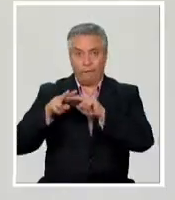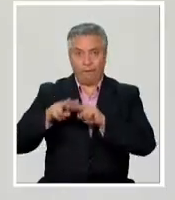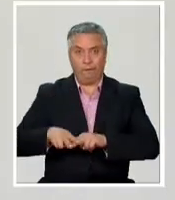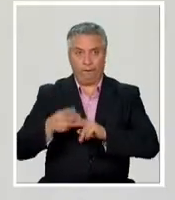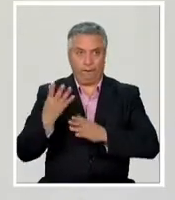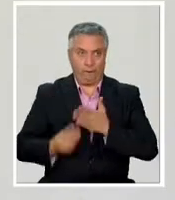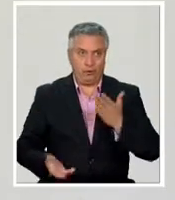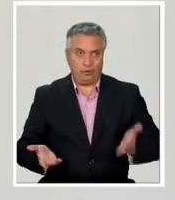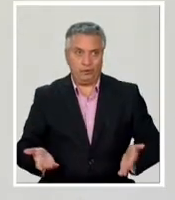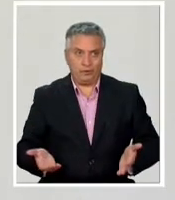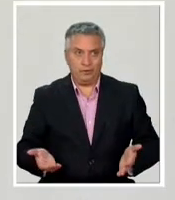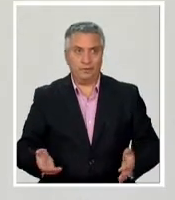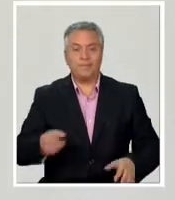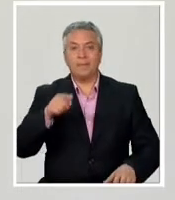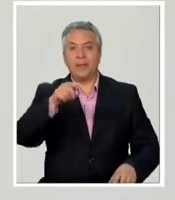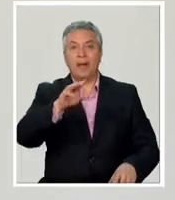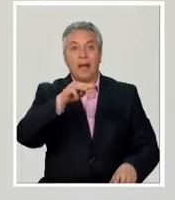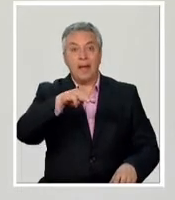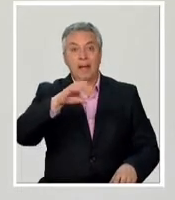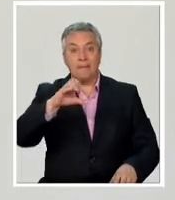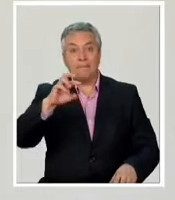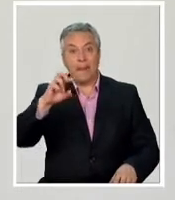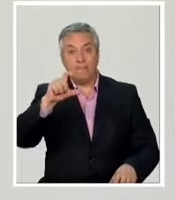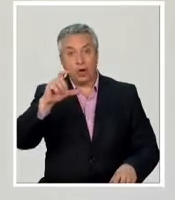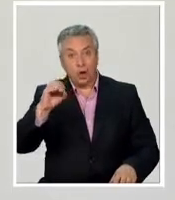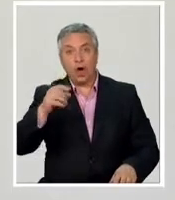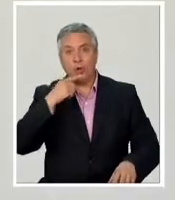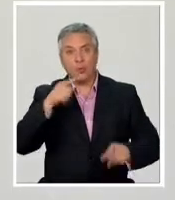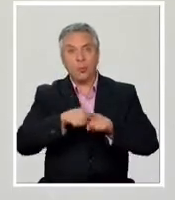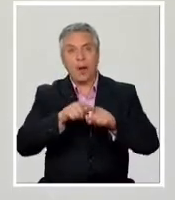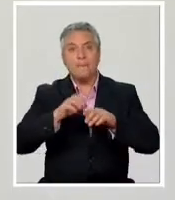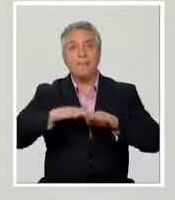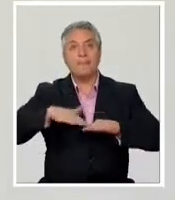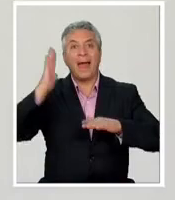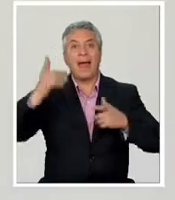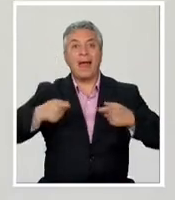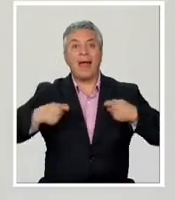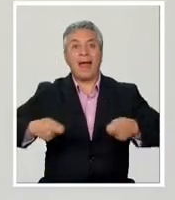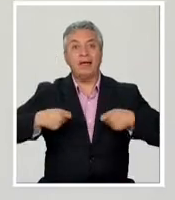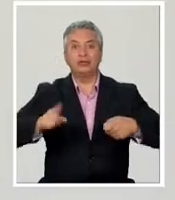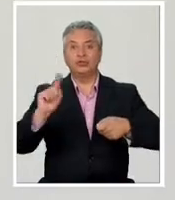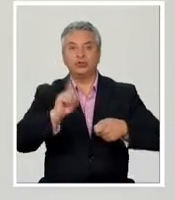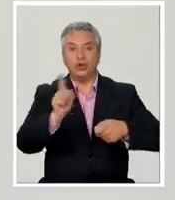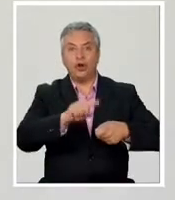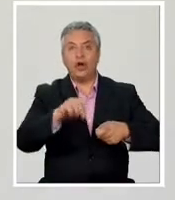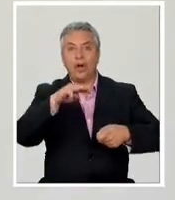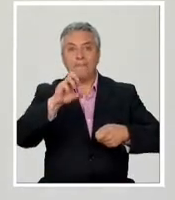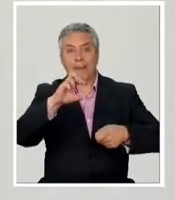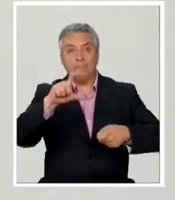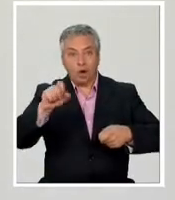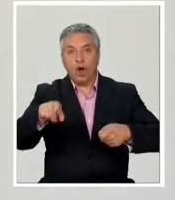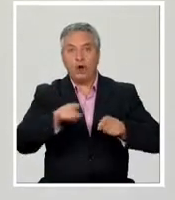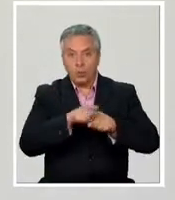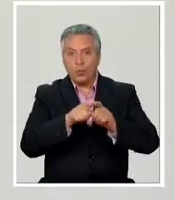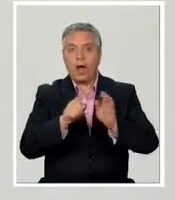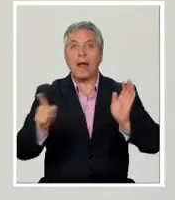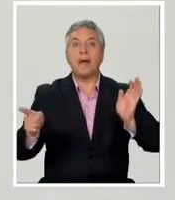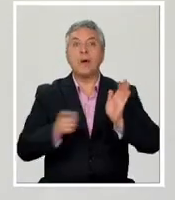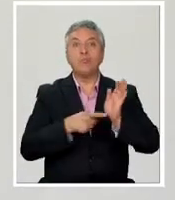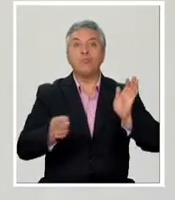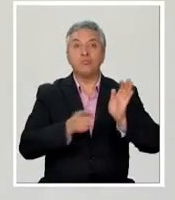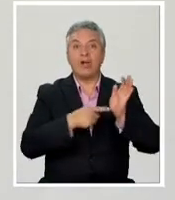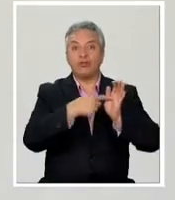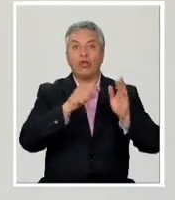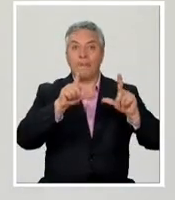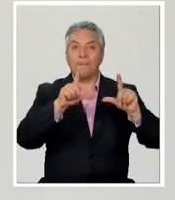Algo que es muy importante es que el MEPCO no significa mayor gasto fiscal. El MEPCO lo que hace es que reduce el impuesto específico de los